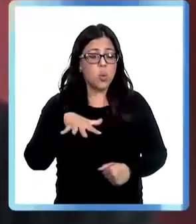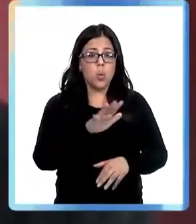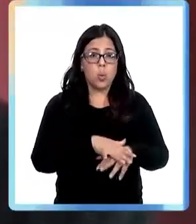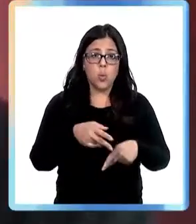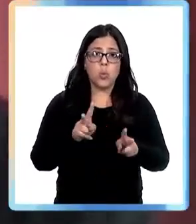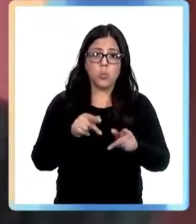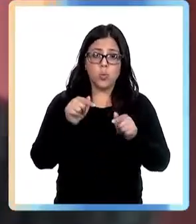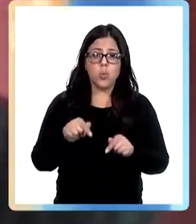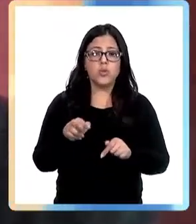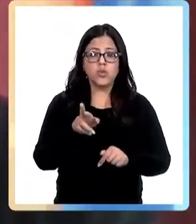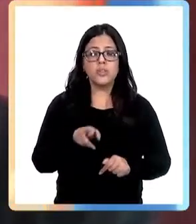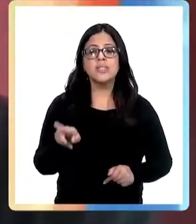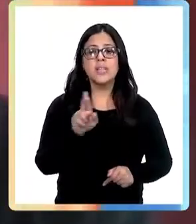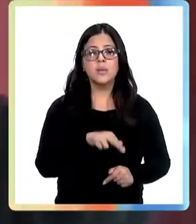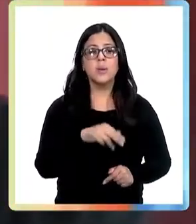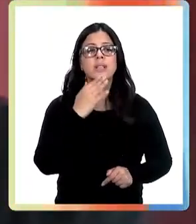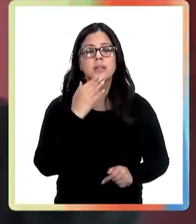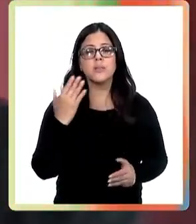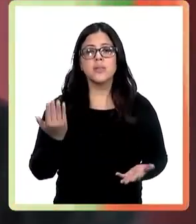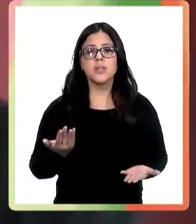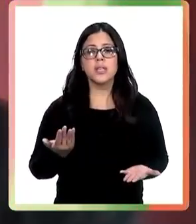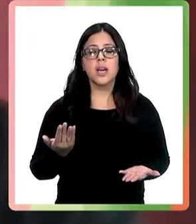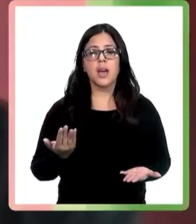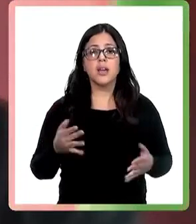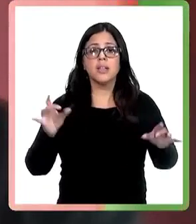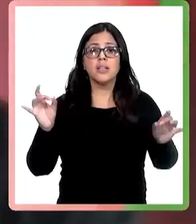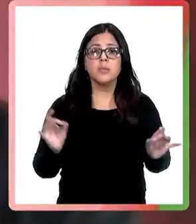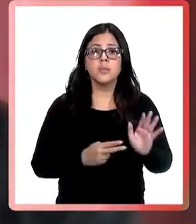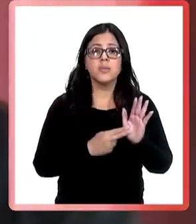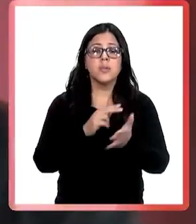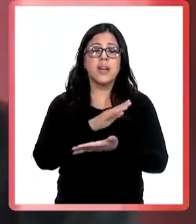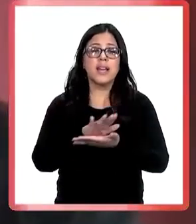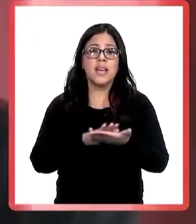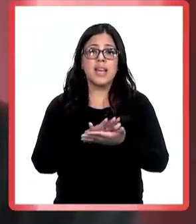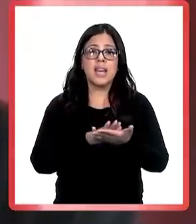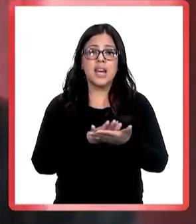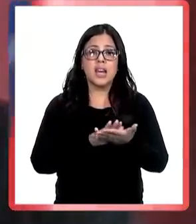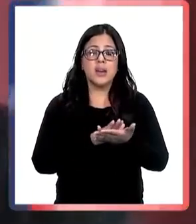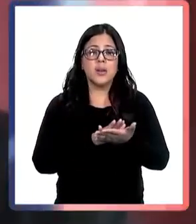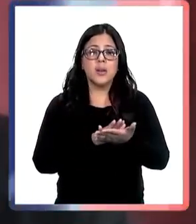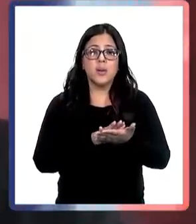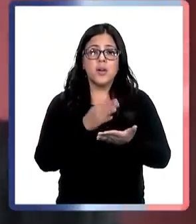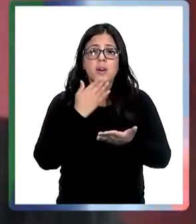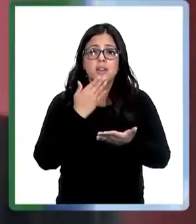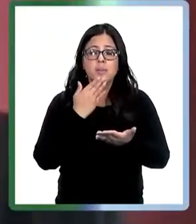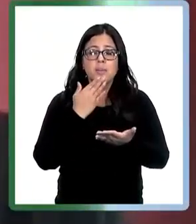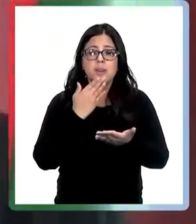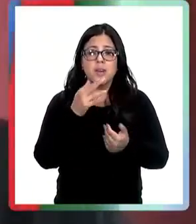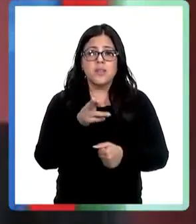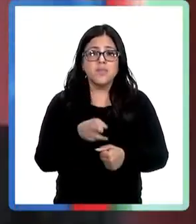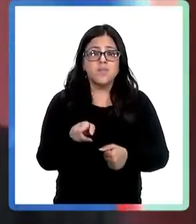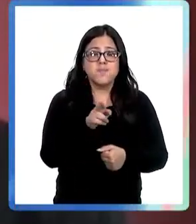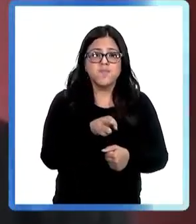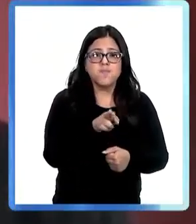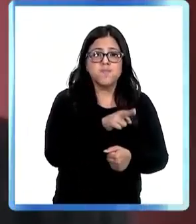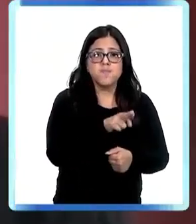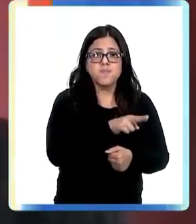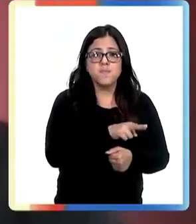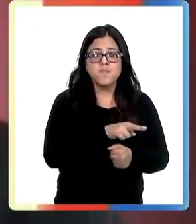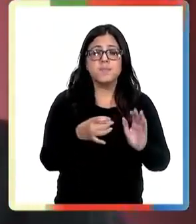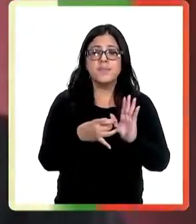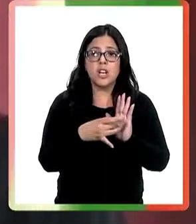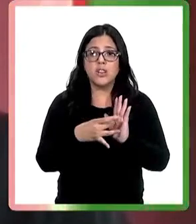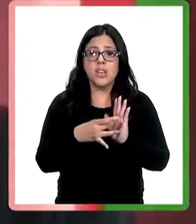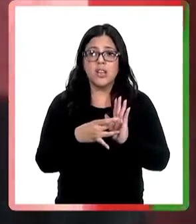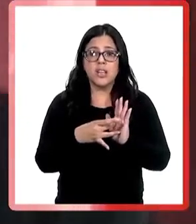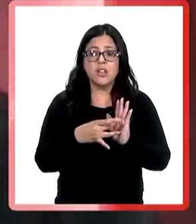y también la recurrencia de los mismos eventos delictuales ha llevado a se traslade a otras ciudades, como la nuestra,